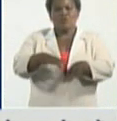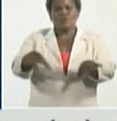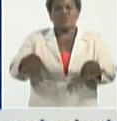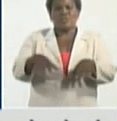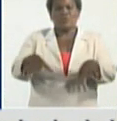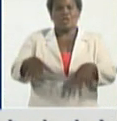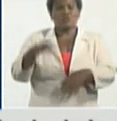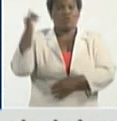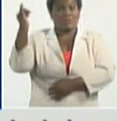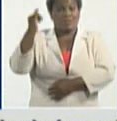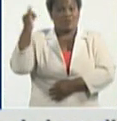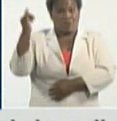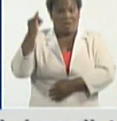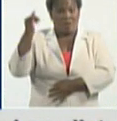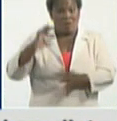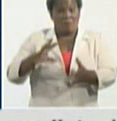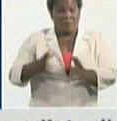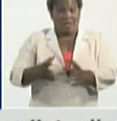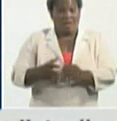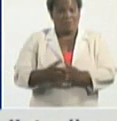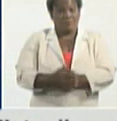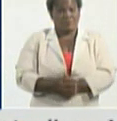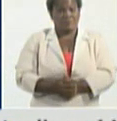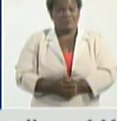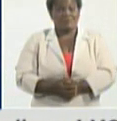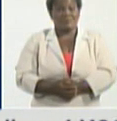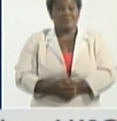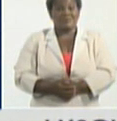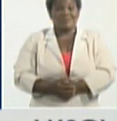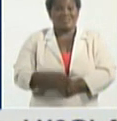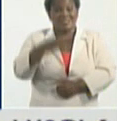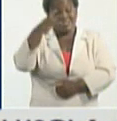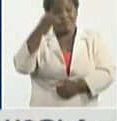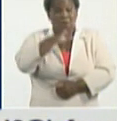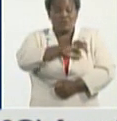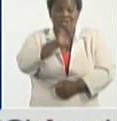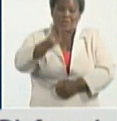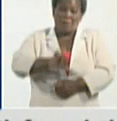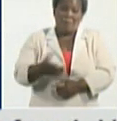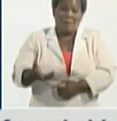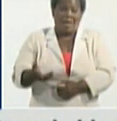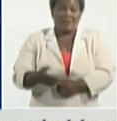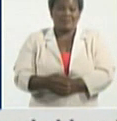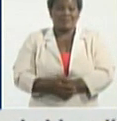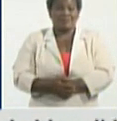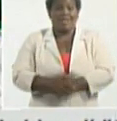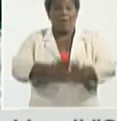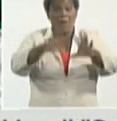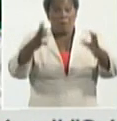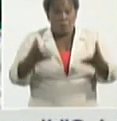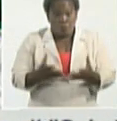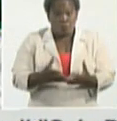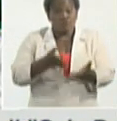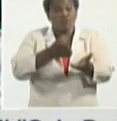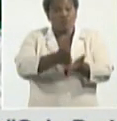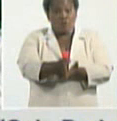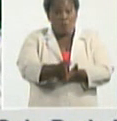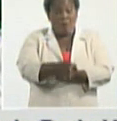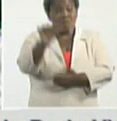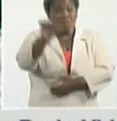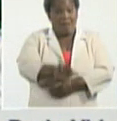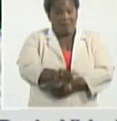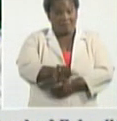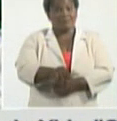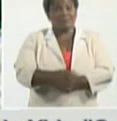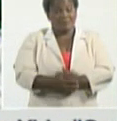es bastante compleja también para no sentirnos más menos válidos sino que realmente el mundo sigue como lo dijimos ayer ya